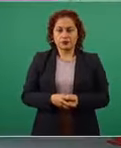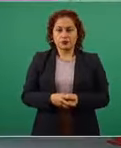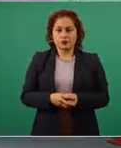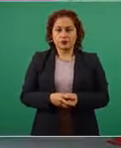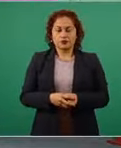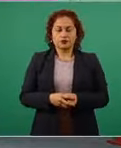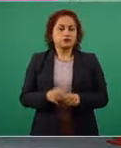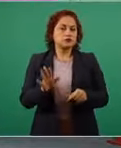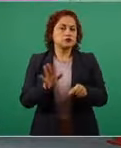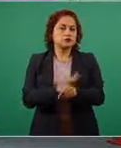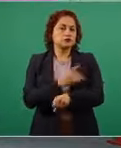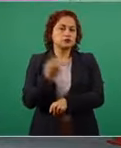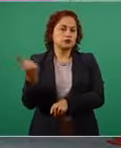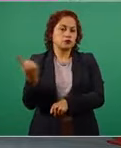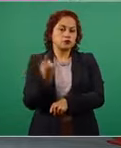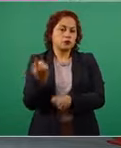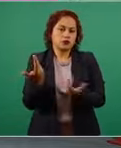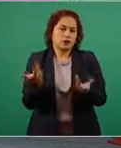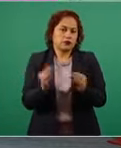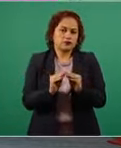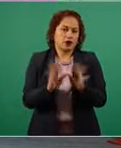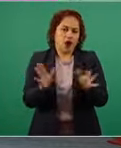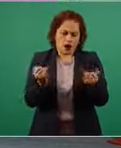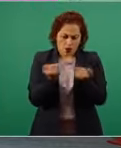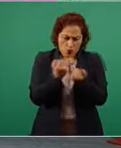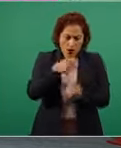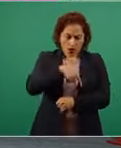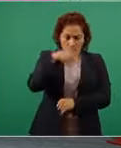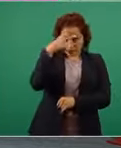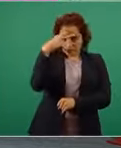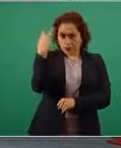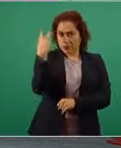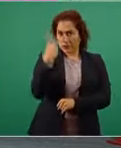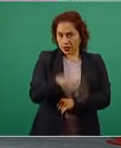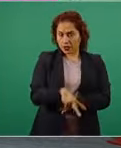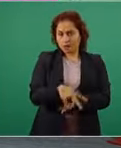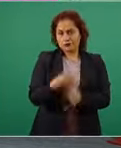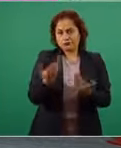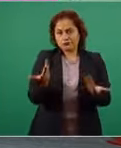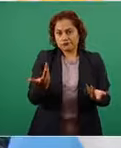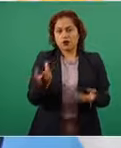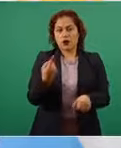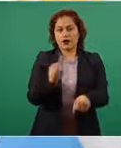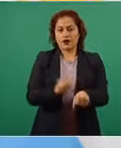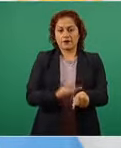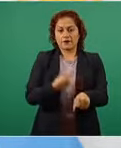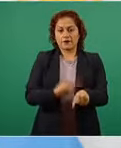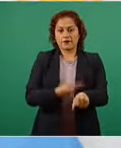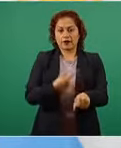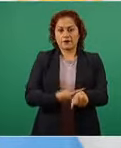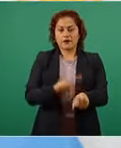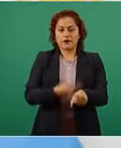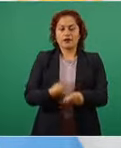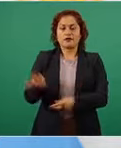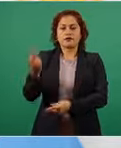definitivamente como a México la enfermedad no llegó importada en los aviones